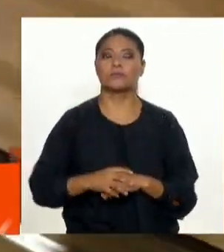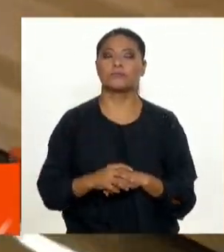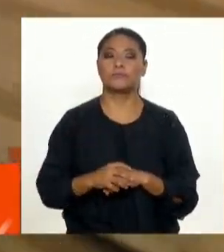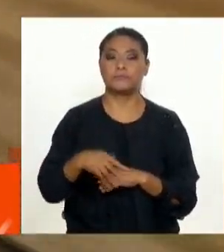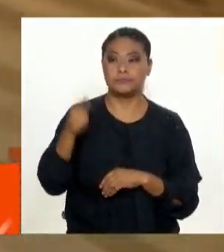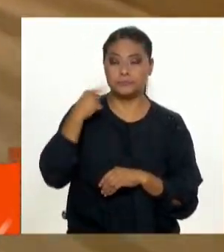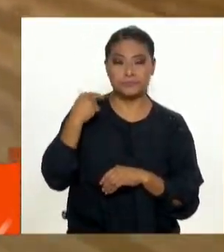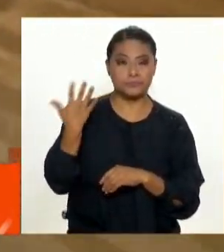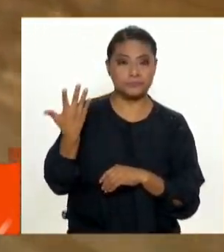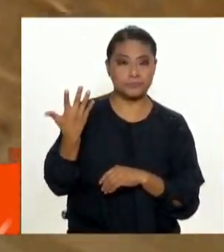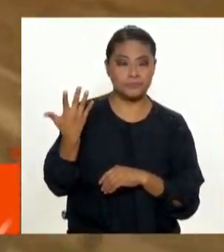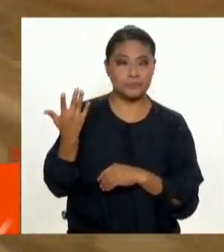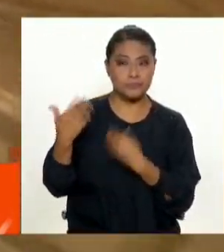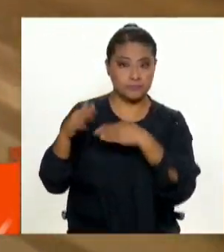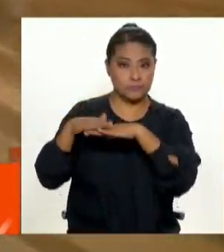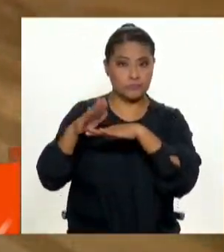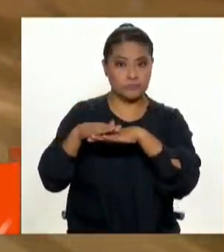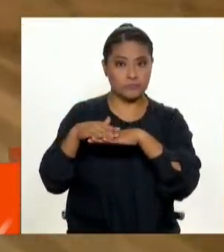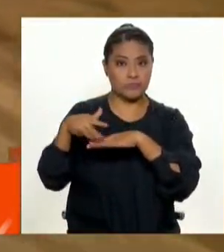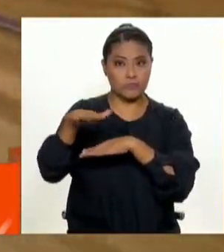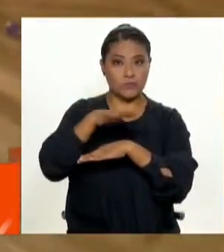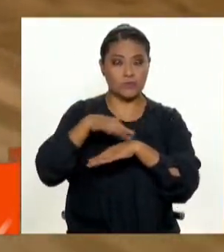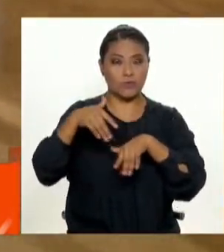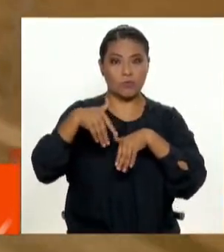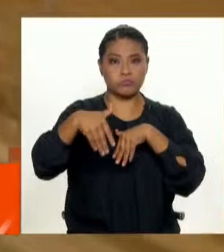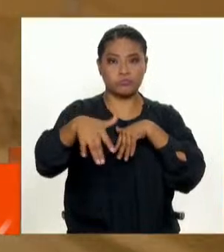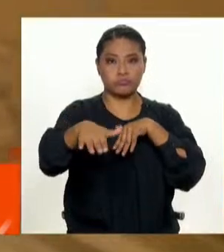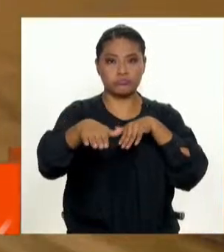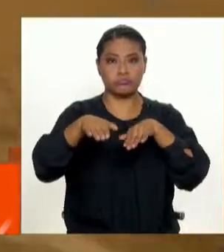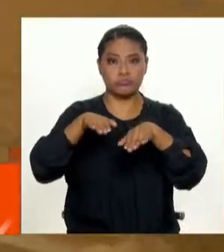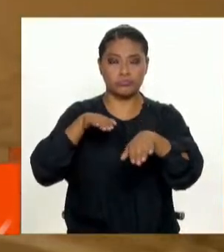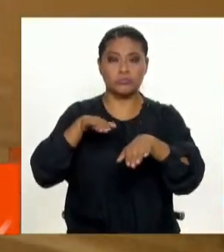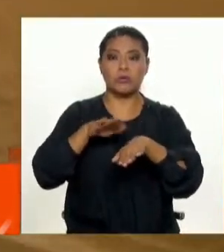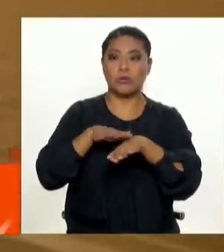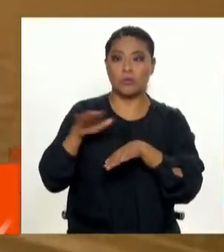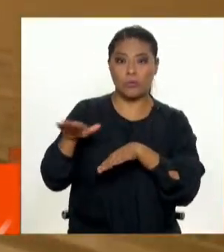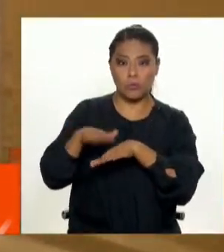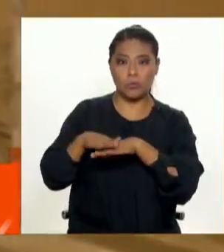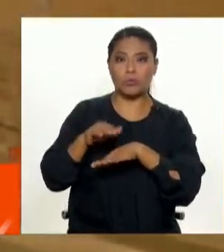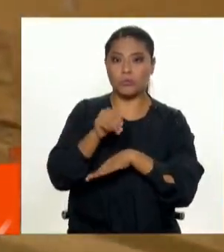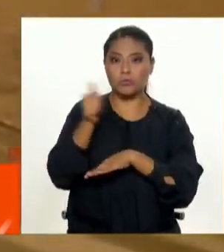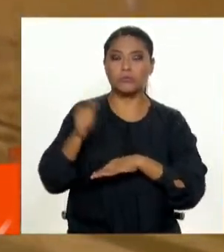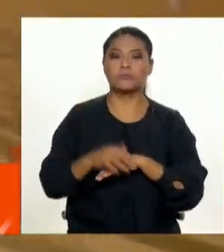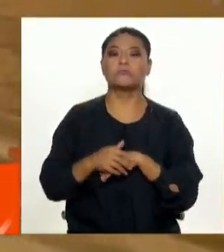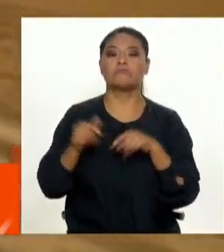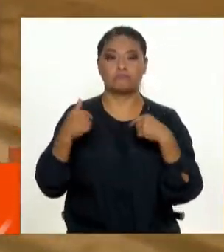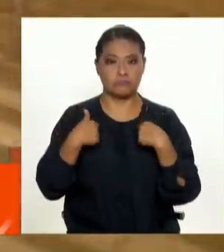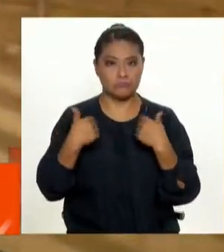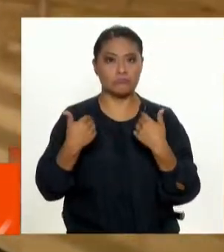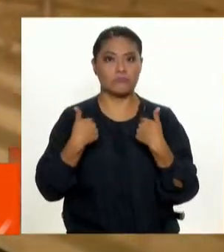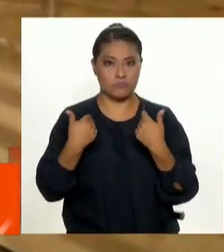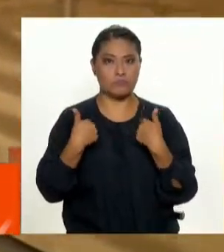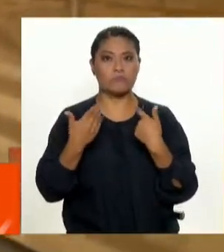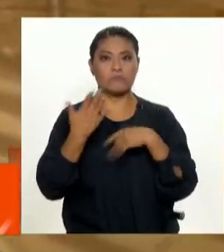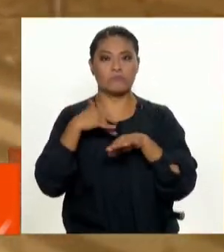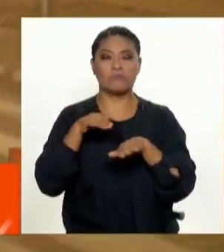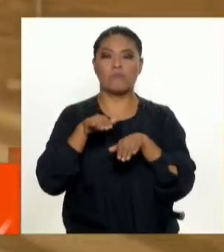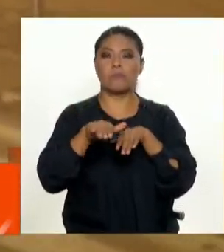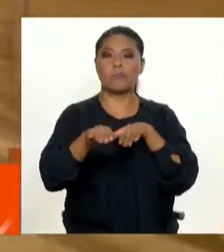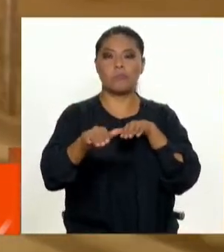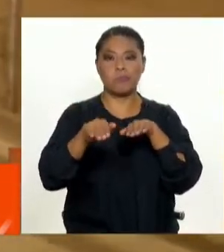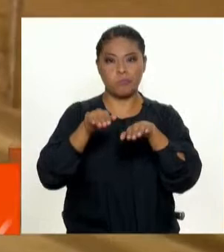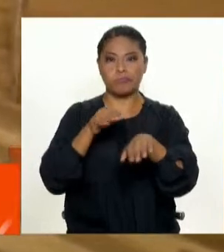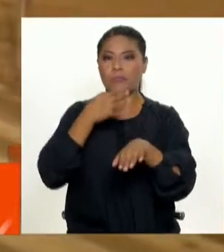tanto servicio público como también particulares. Va a haber tránsito peatonal más